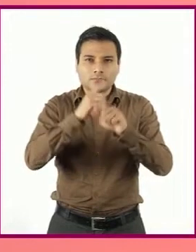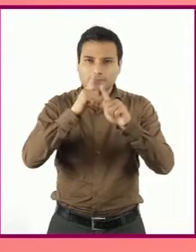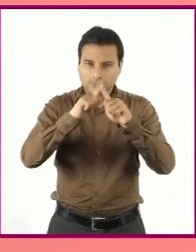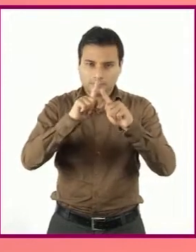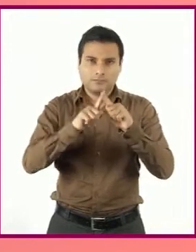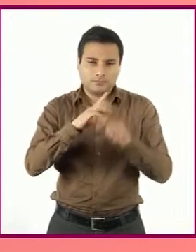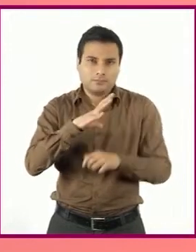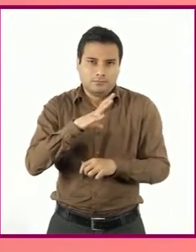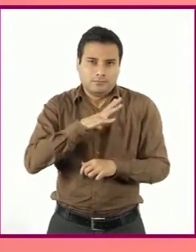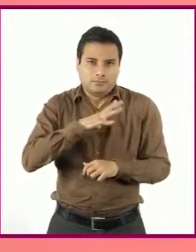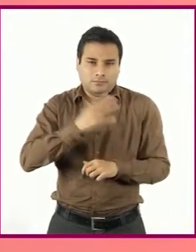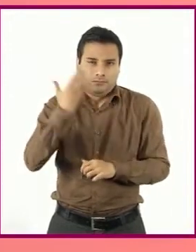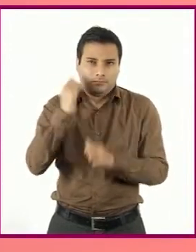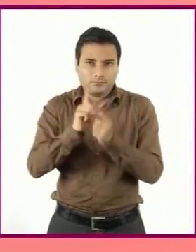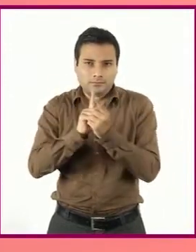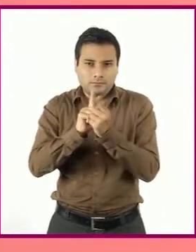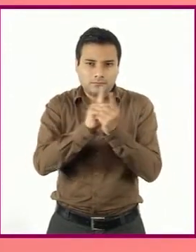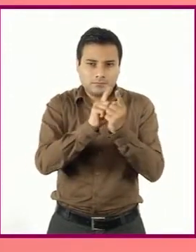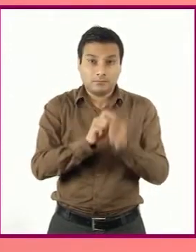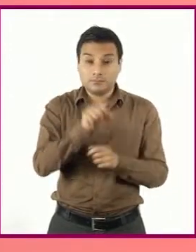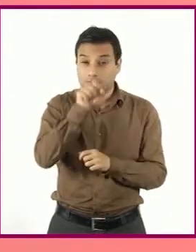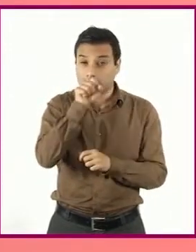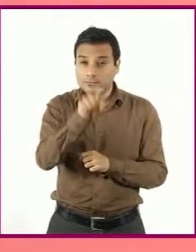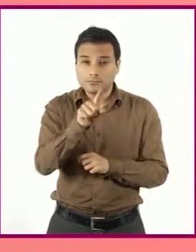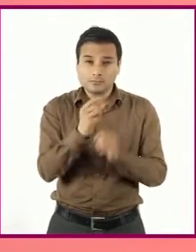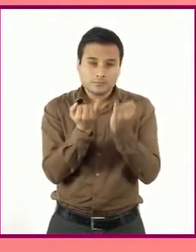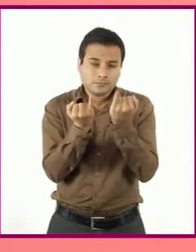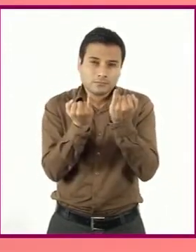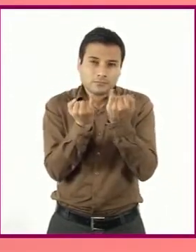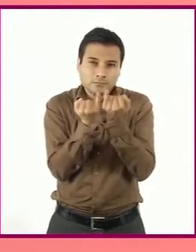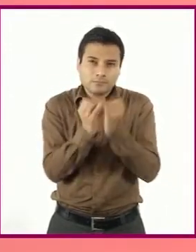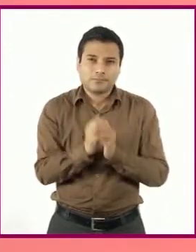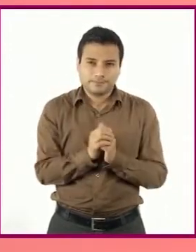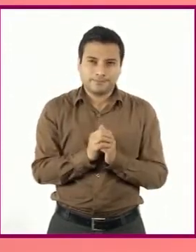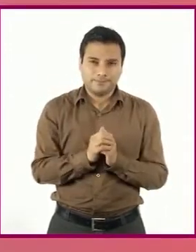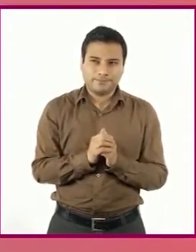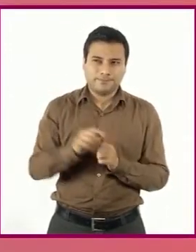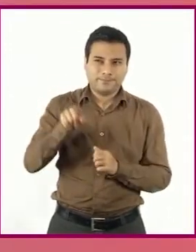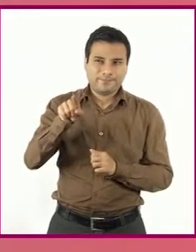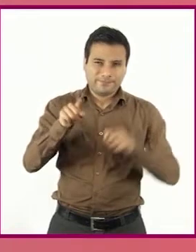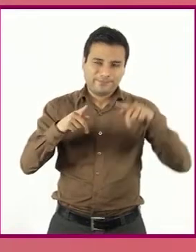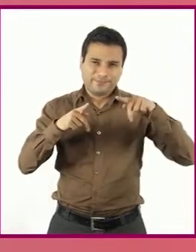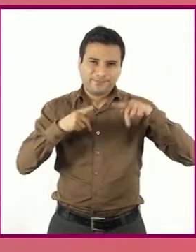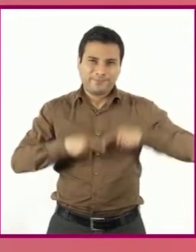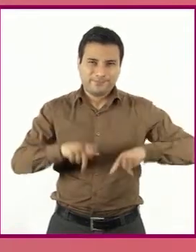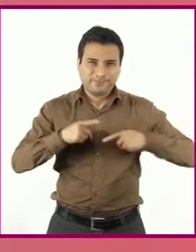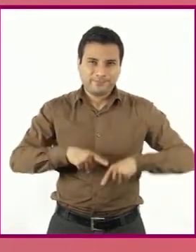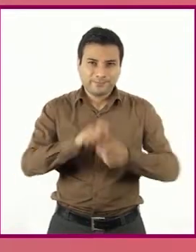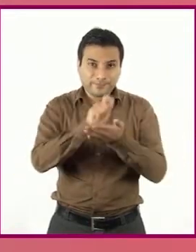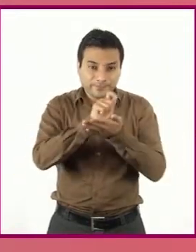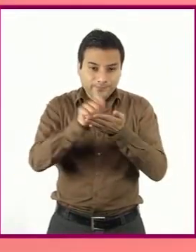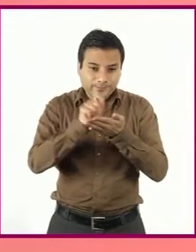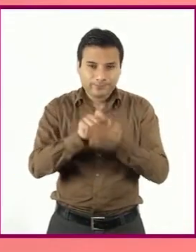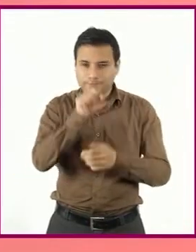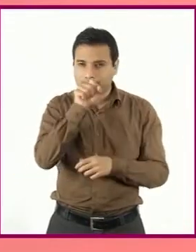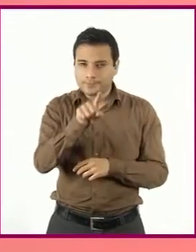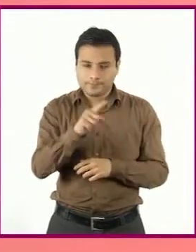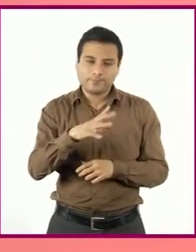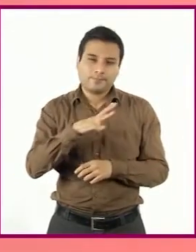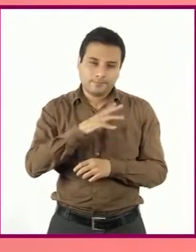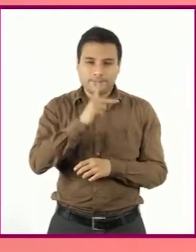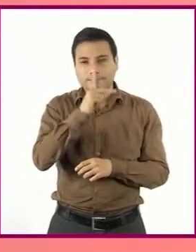existencia. Y lo mismo pasa con las autoras y los autores. Para ilustrar